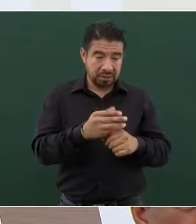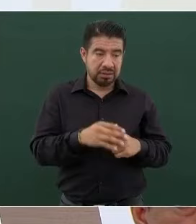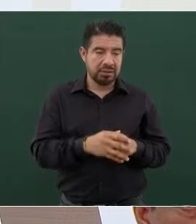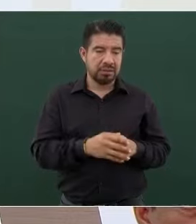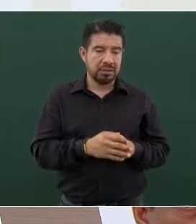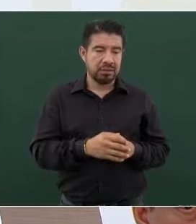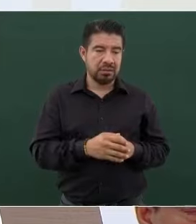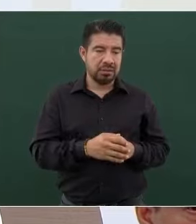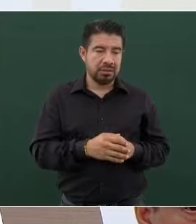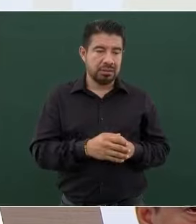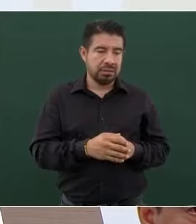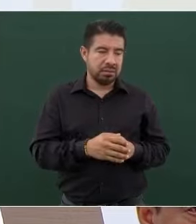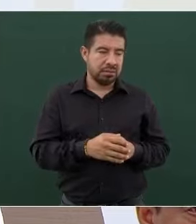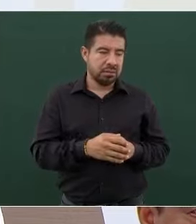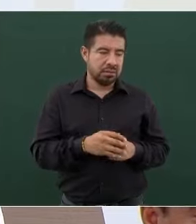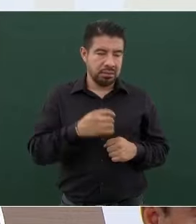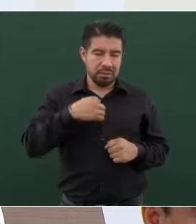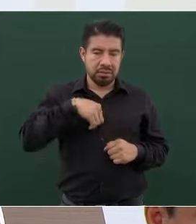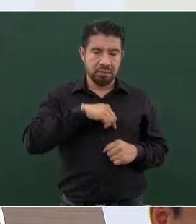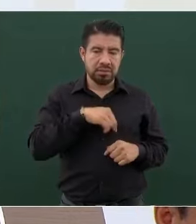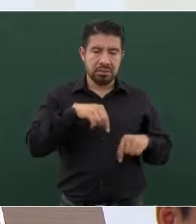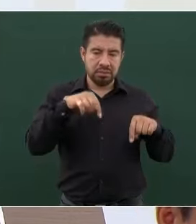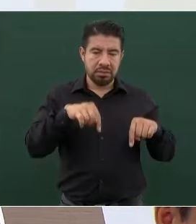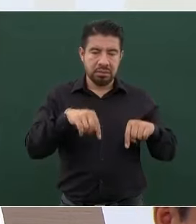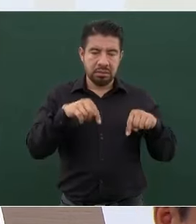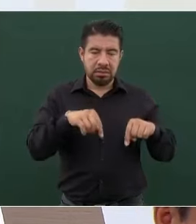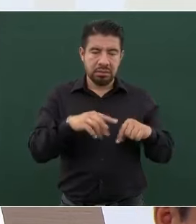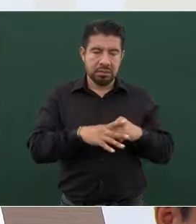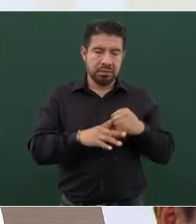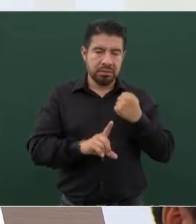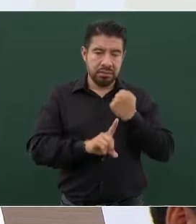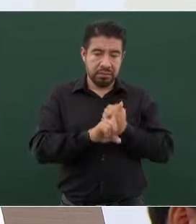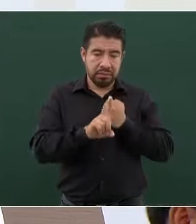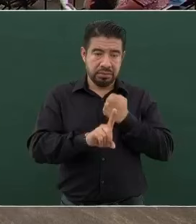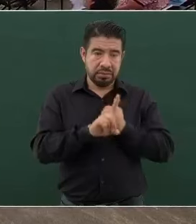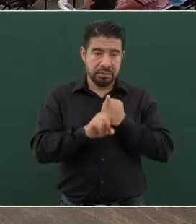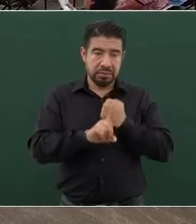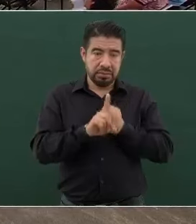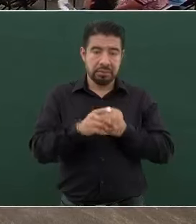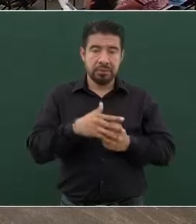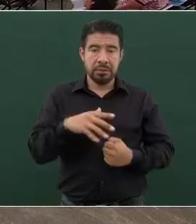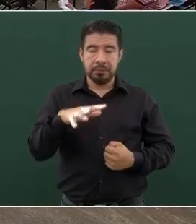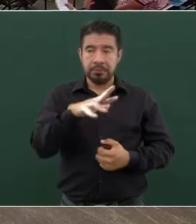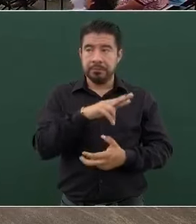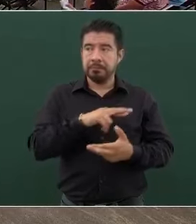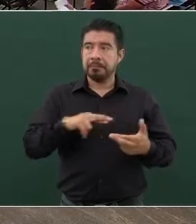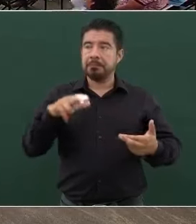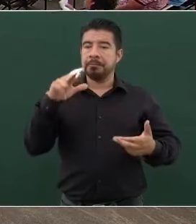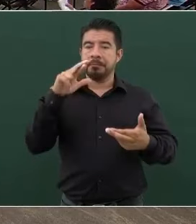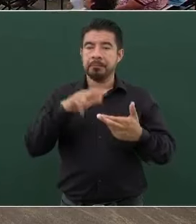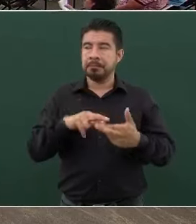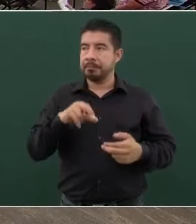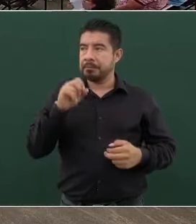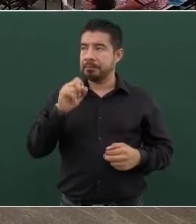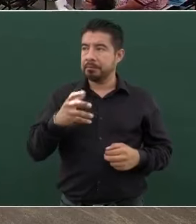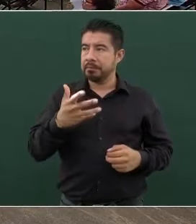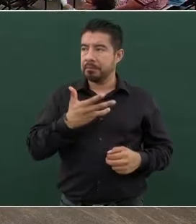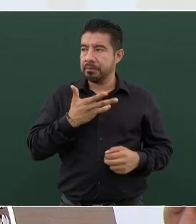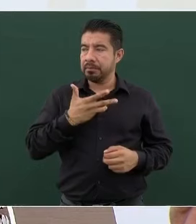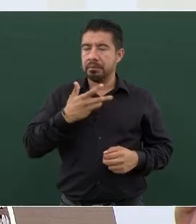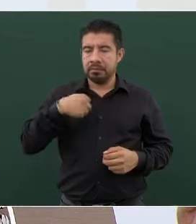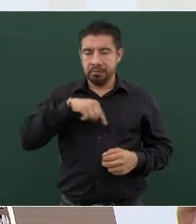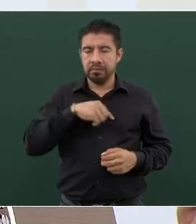El problema lo tenemos, ya lo expliqué en esta región y lo vamos a resolver, pero esto es